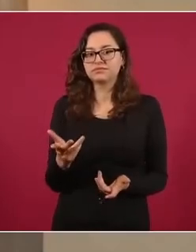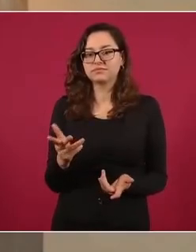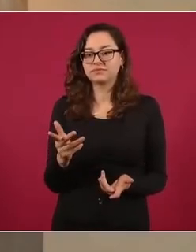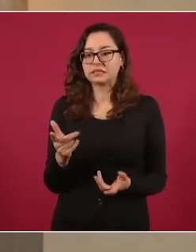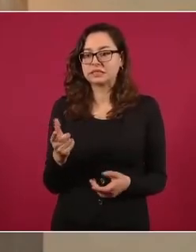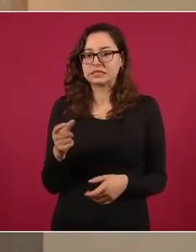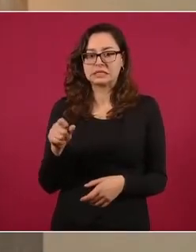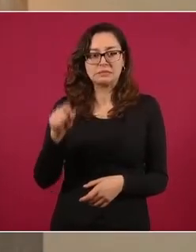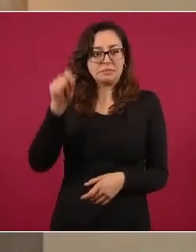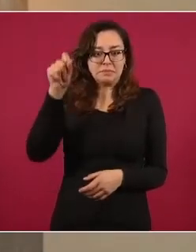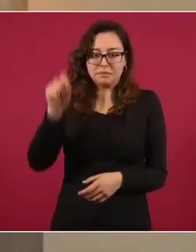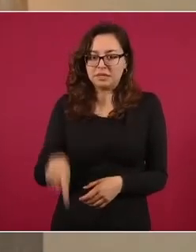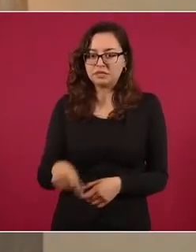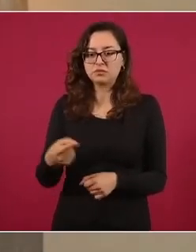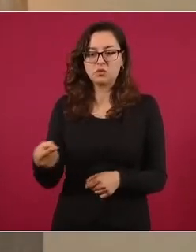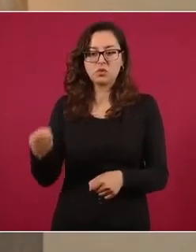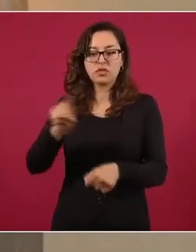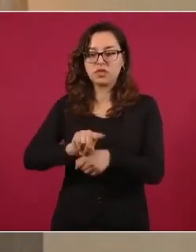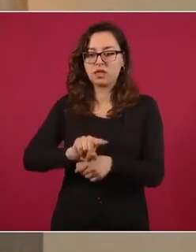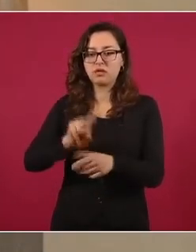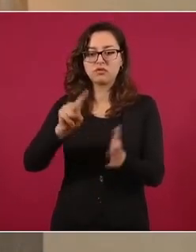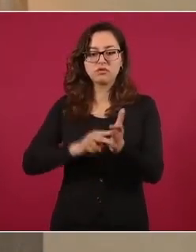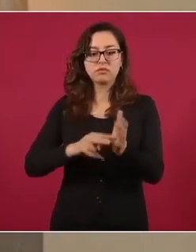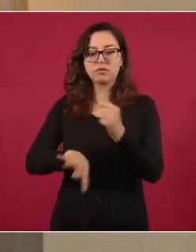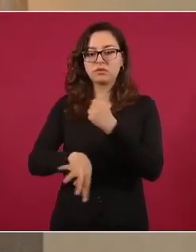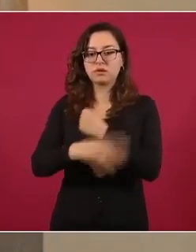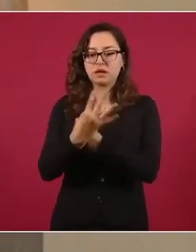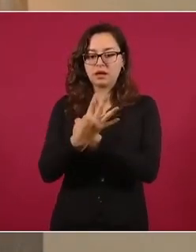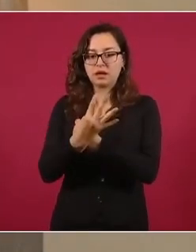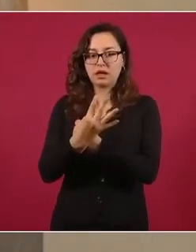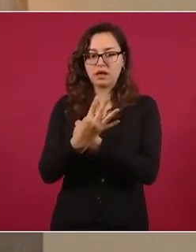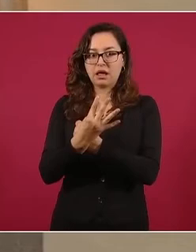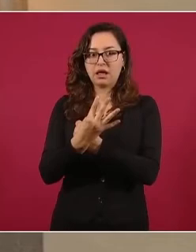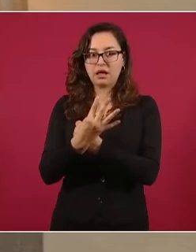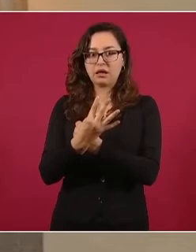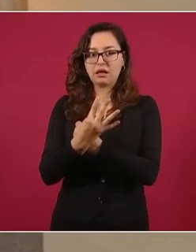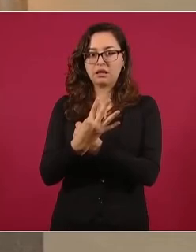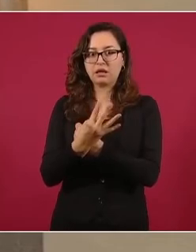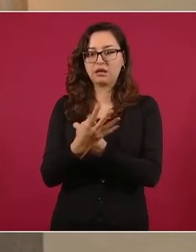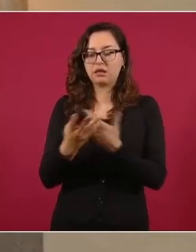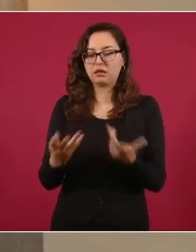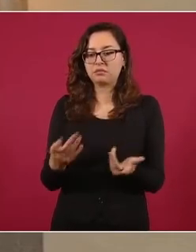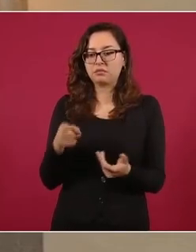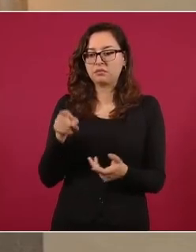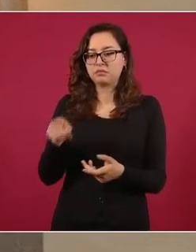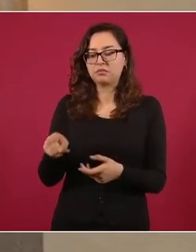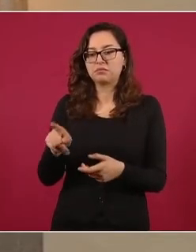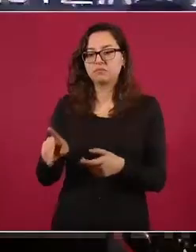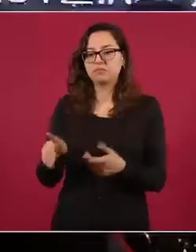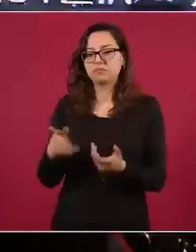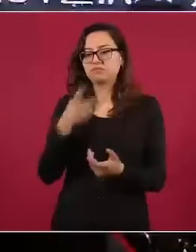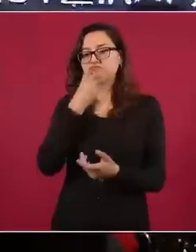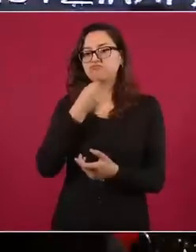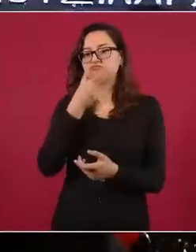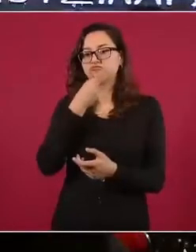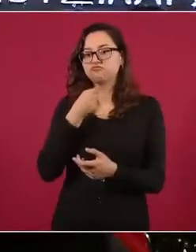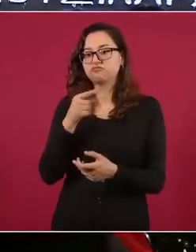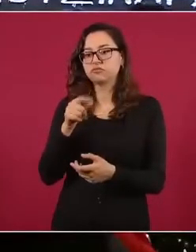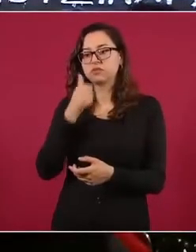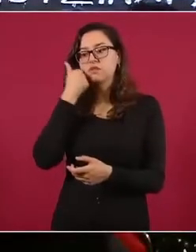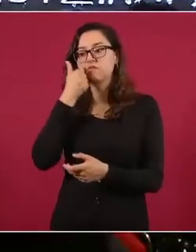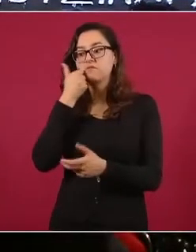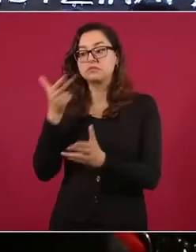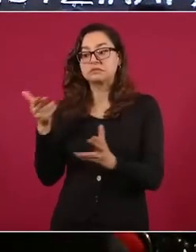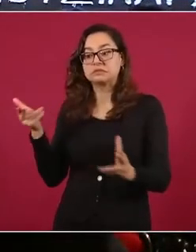de Iguala, de septiembre de 2014, se encuentra en estado vegetativo. El pasado 20 de septiembre el